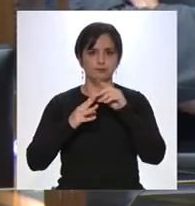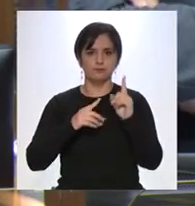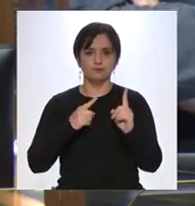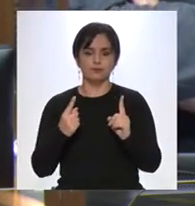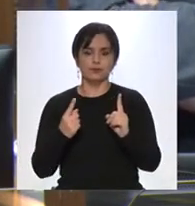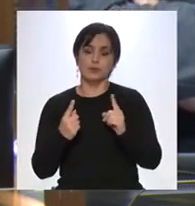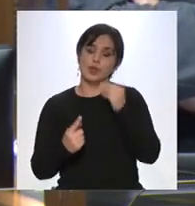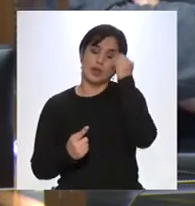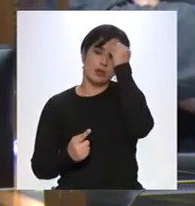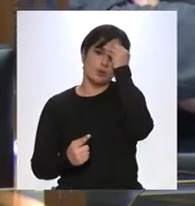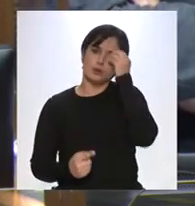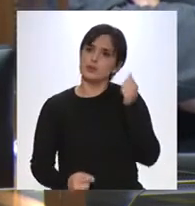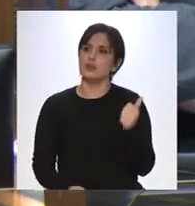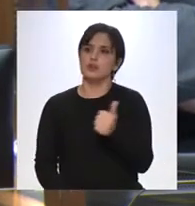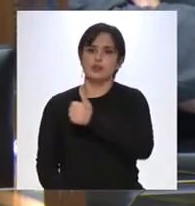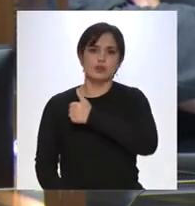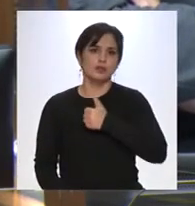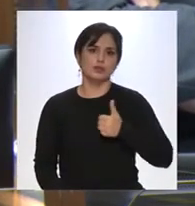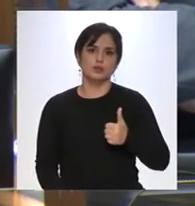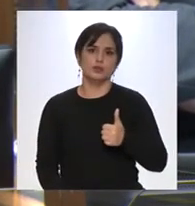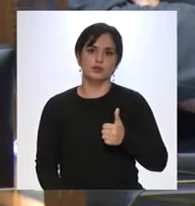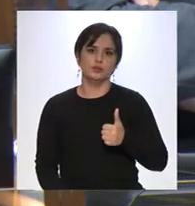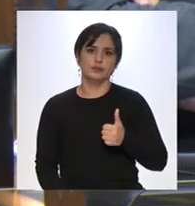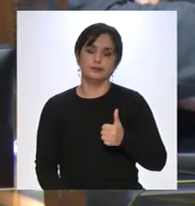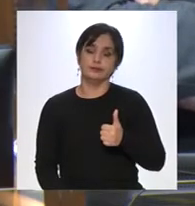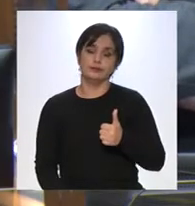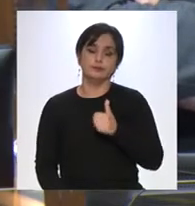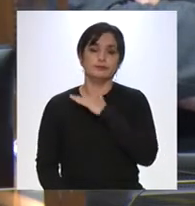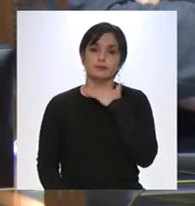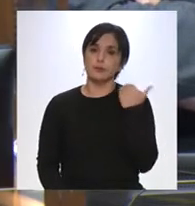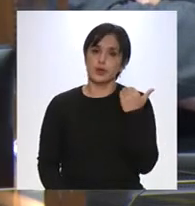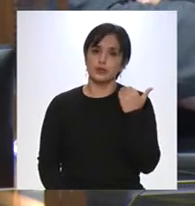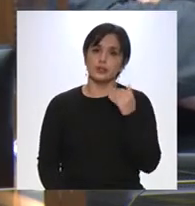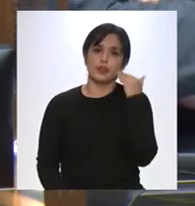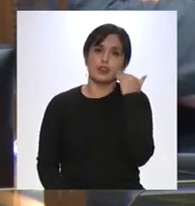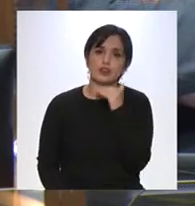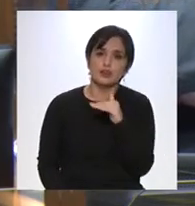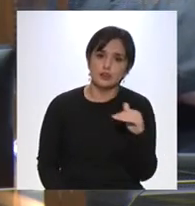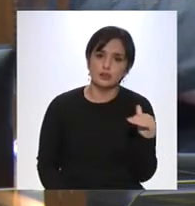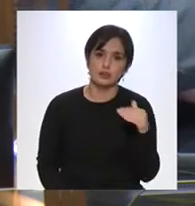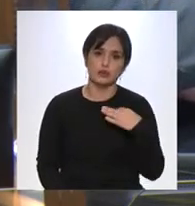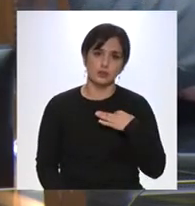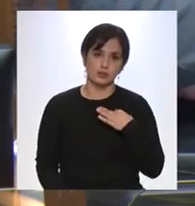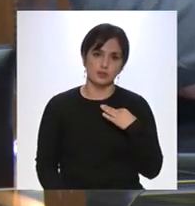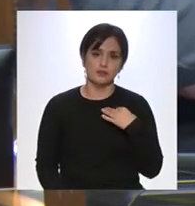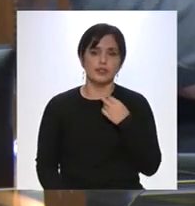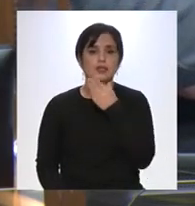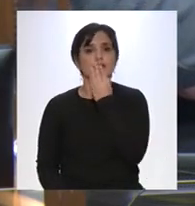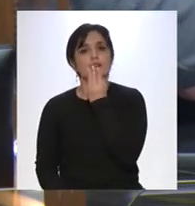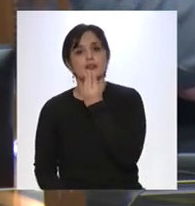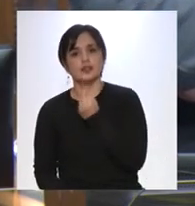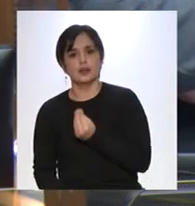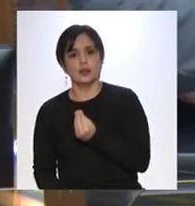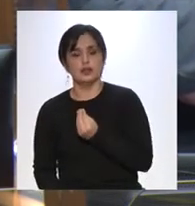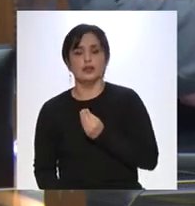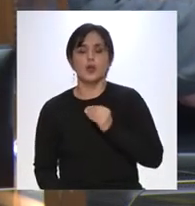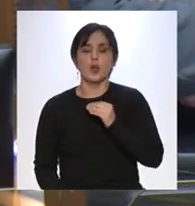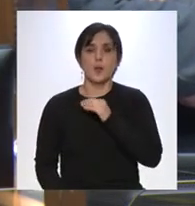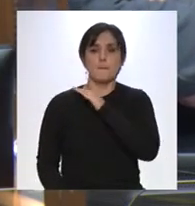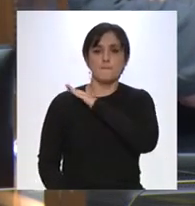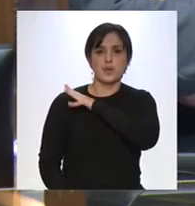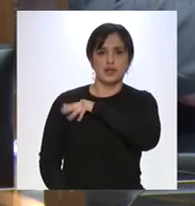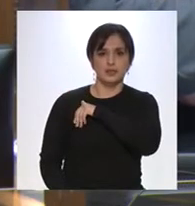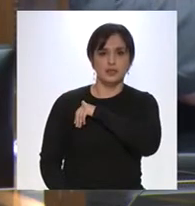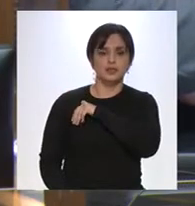preocupación de todos por las muertes de civiles, de niños, tanto en Israel como en Palestina, y por el